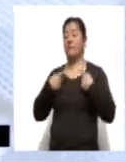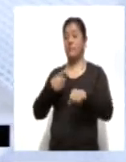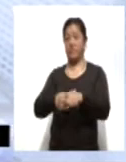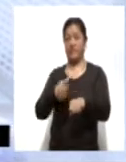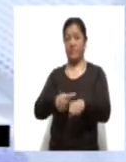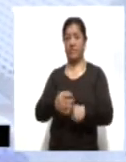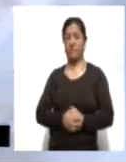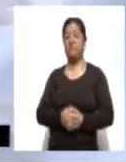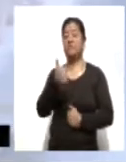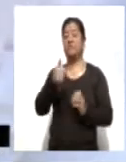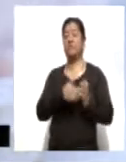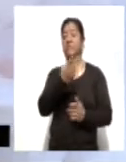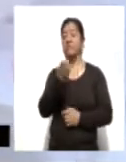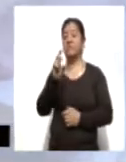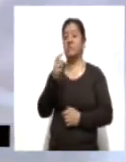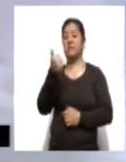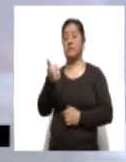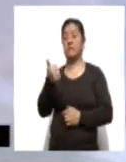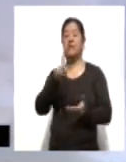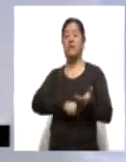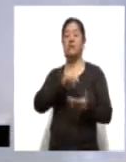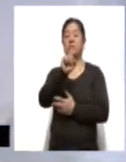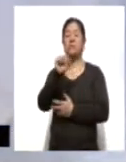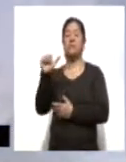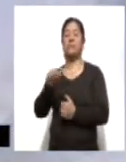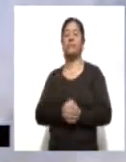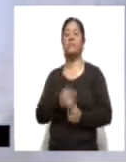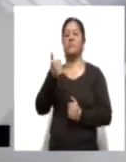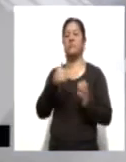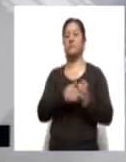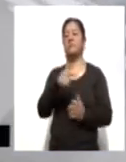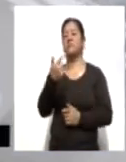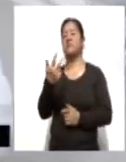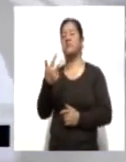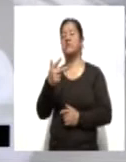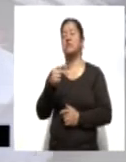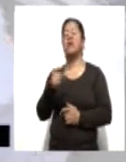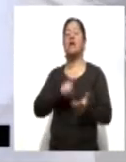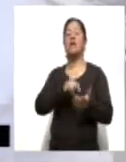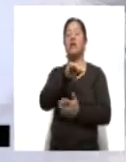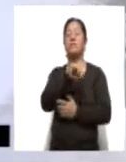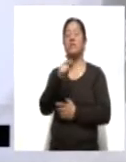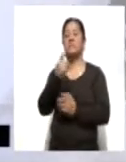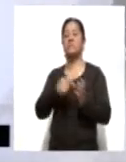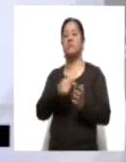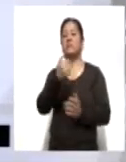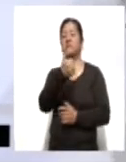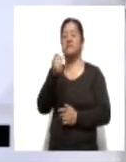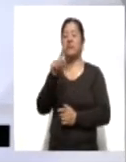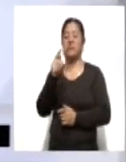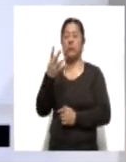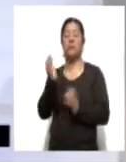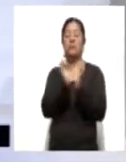positivos, 6.336 se han registrado en la CESA, 6.013 en el IMSS, 1.674 en el Issste